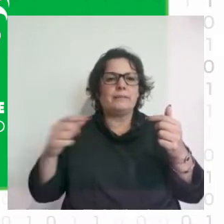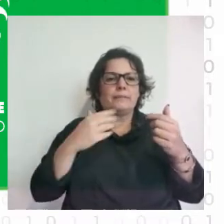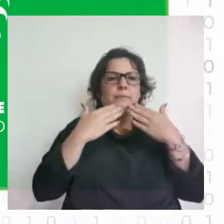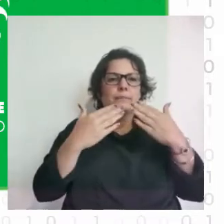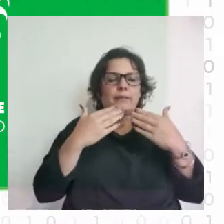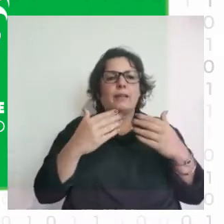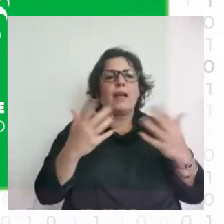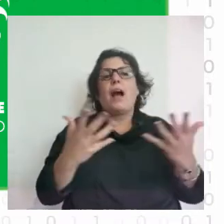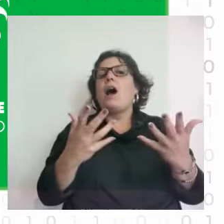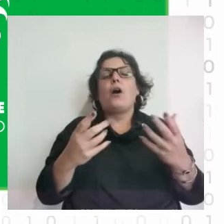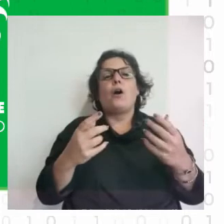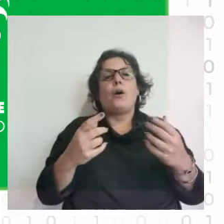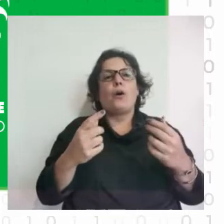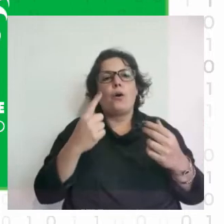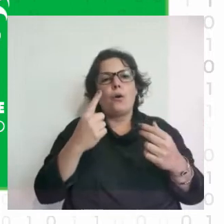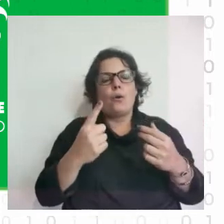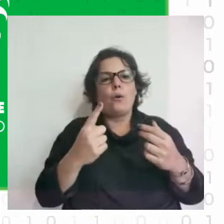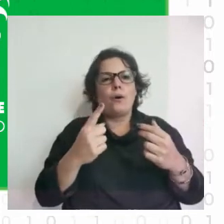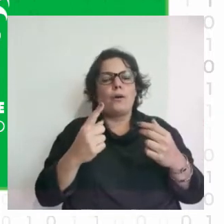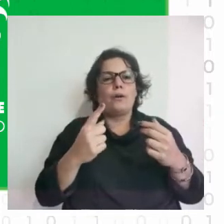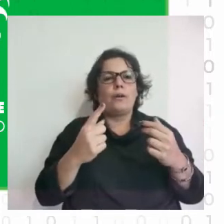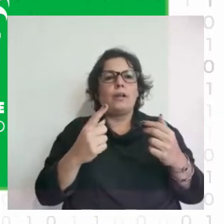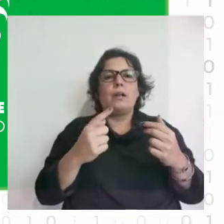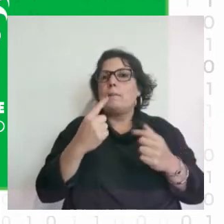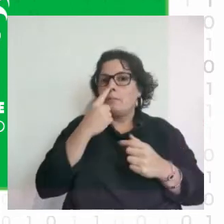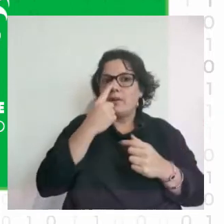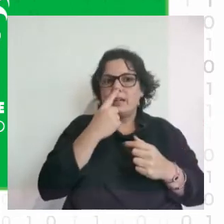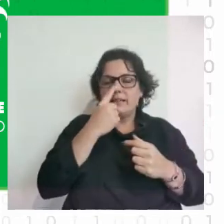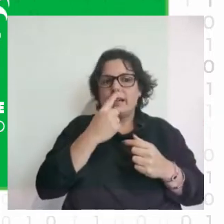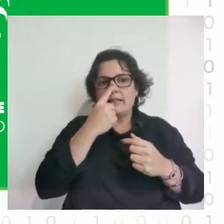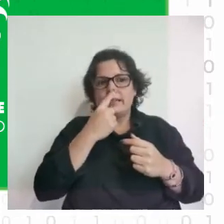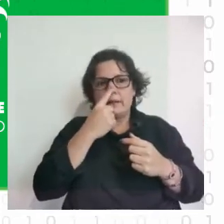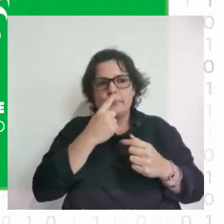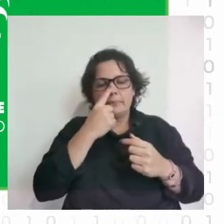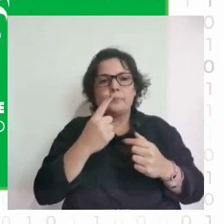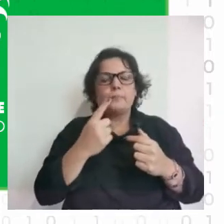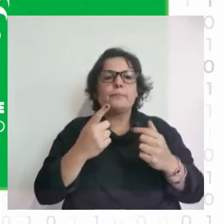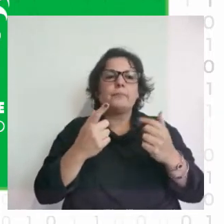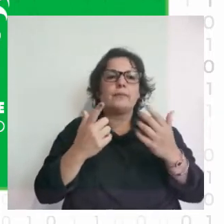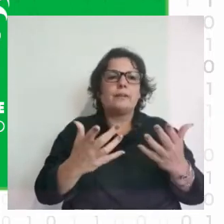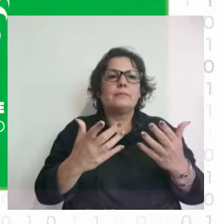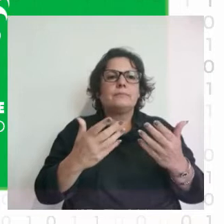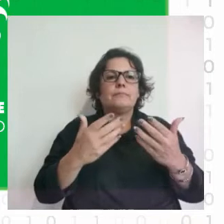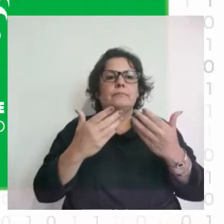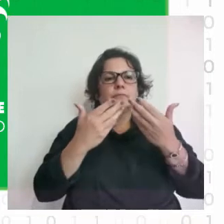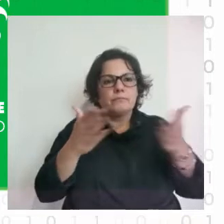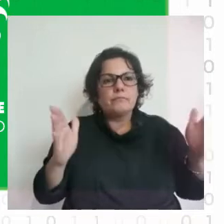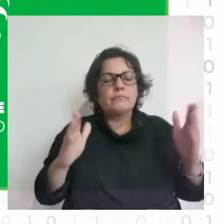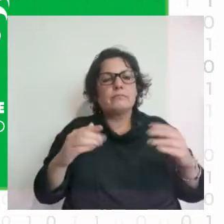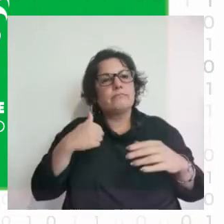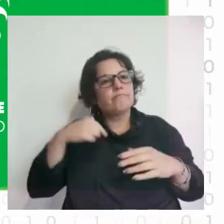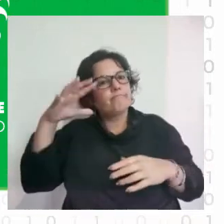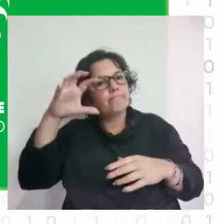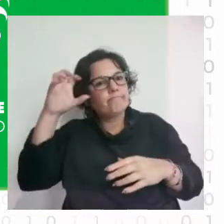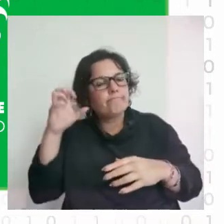linda, cada una de las láminas todos con títulos súper interesantes. Los datos abren puertas y esto me recuerda